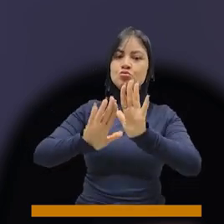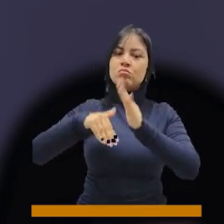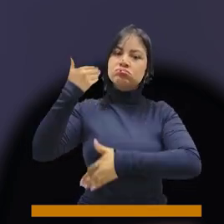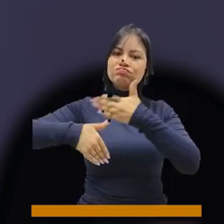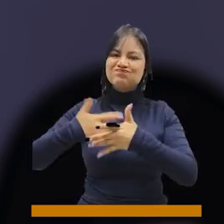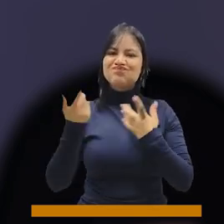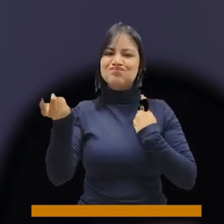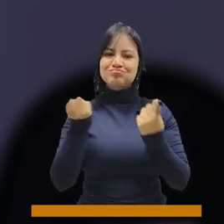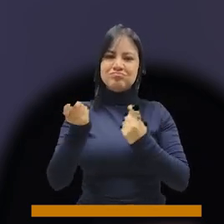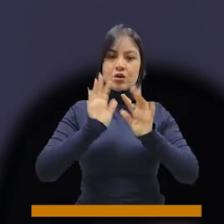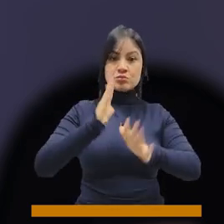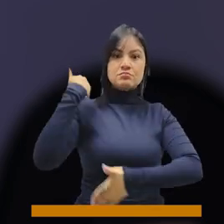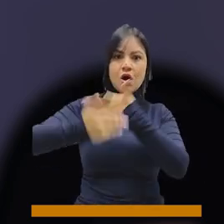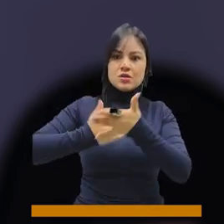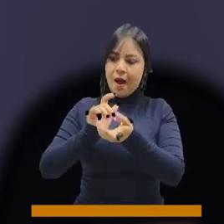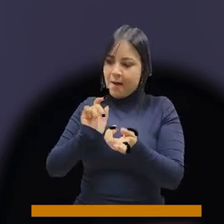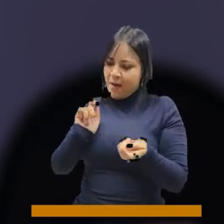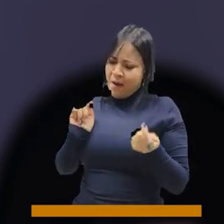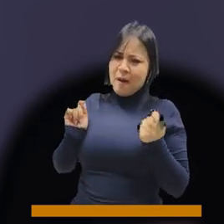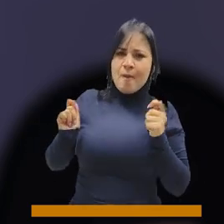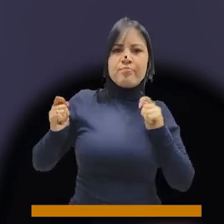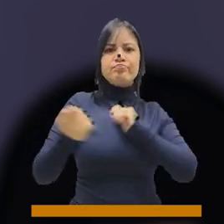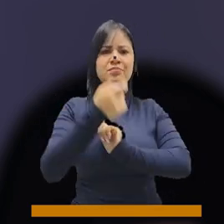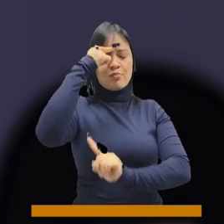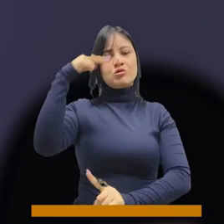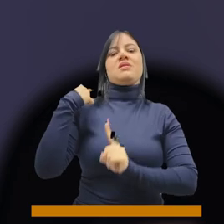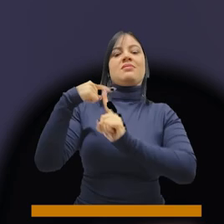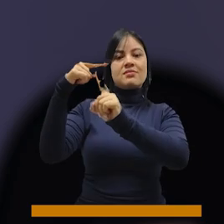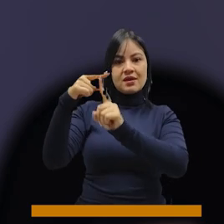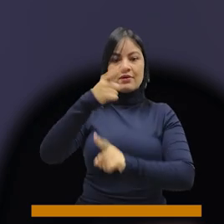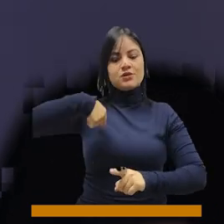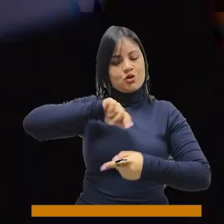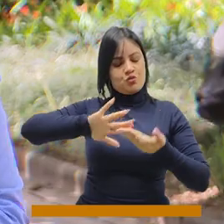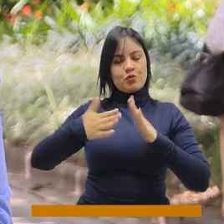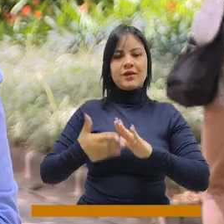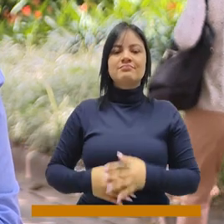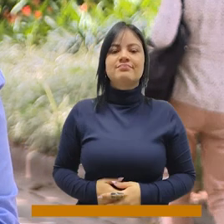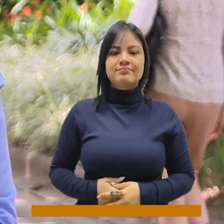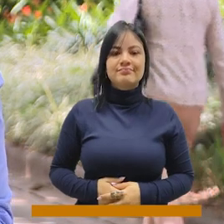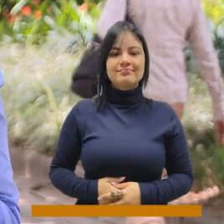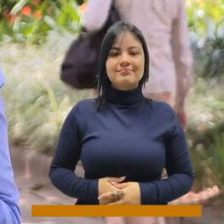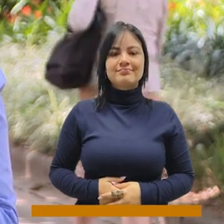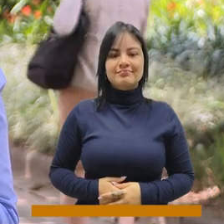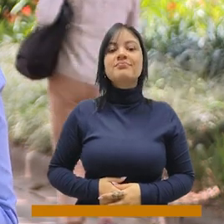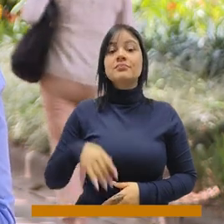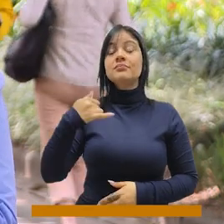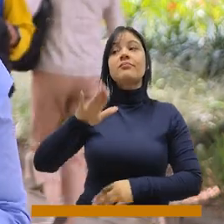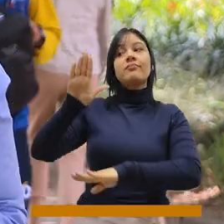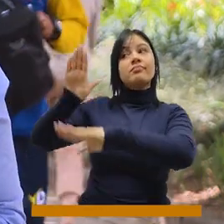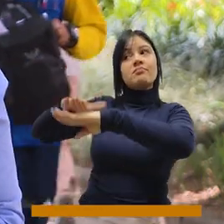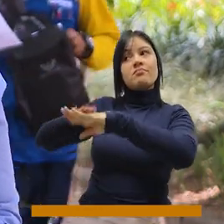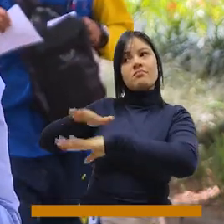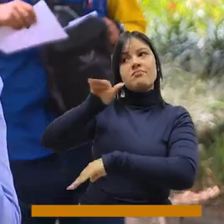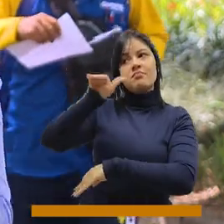control, en todo este proceso de transformación, pero una transformación positiva para toda la comunidad. Hemos citado a un control